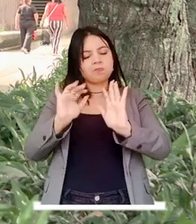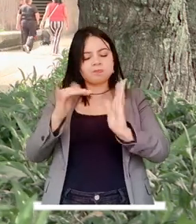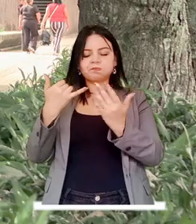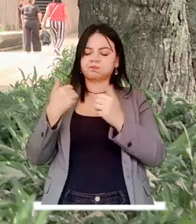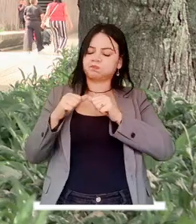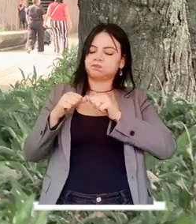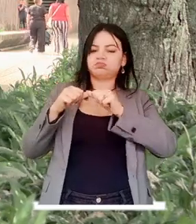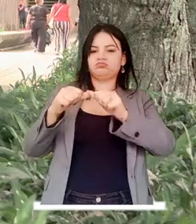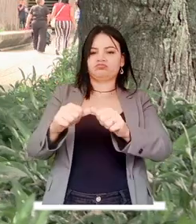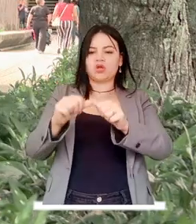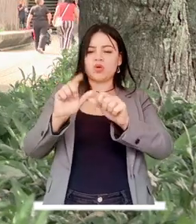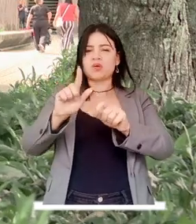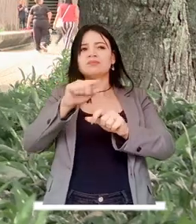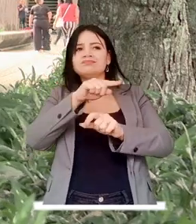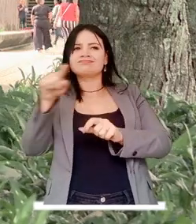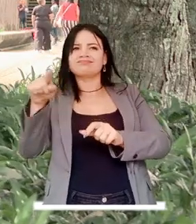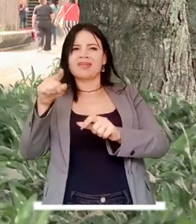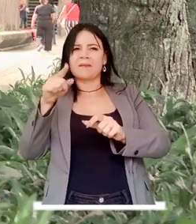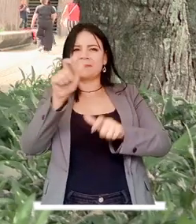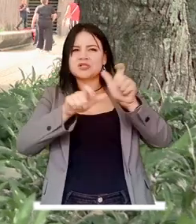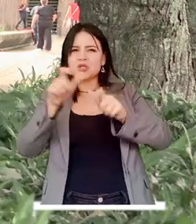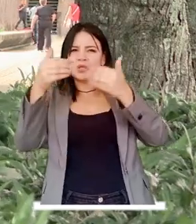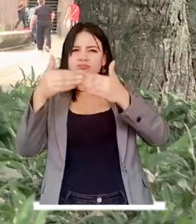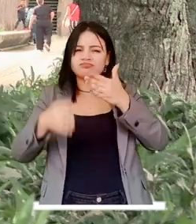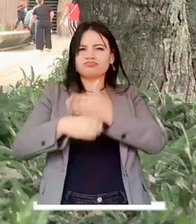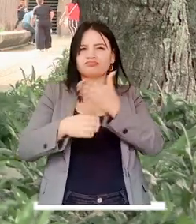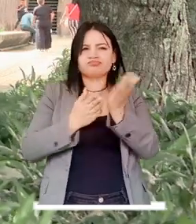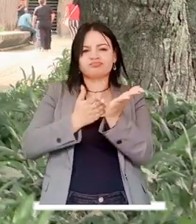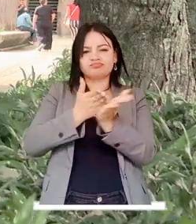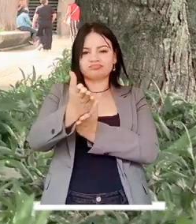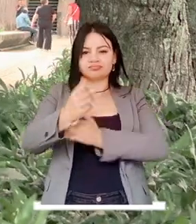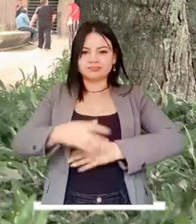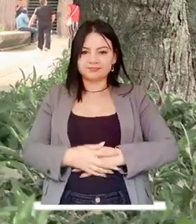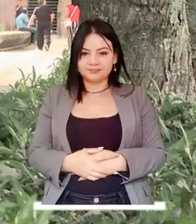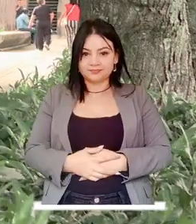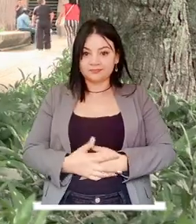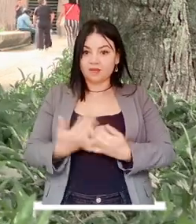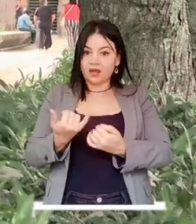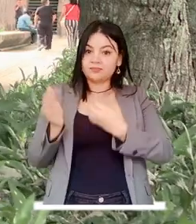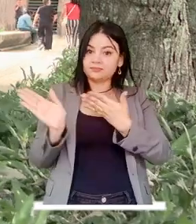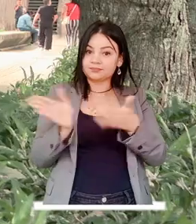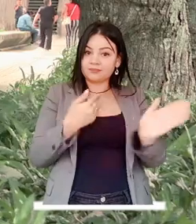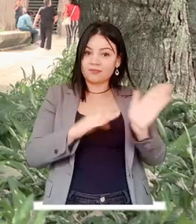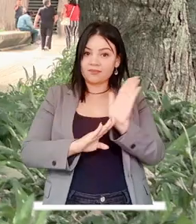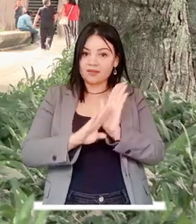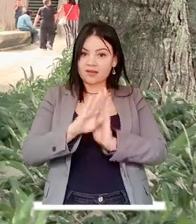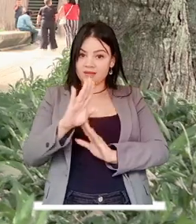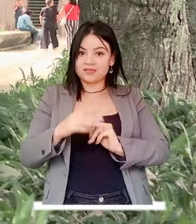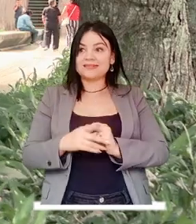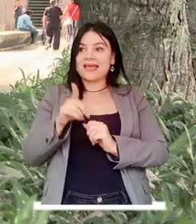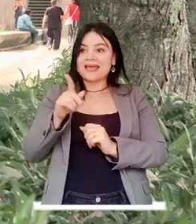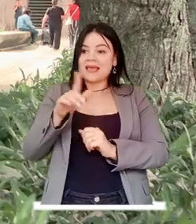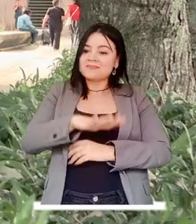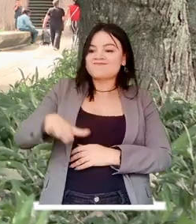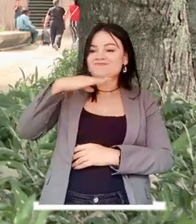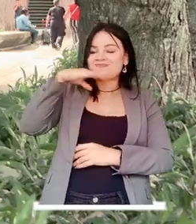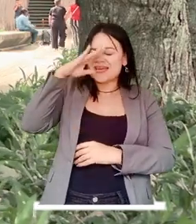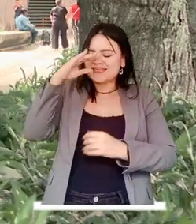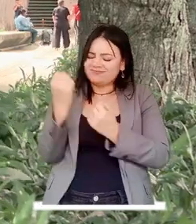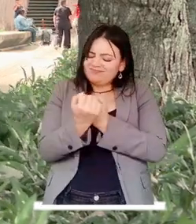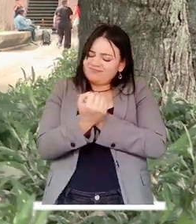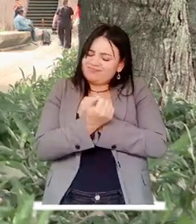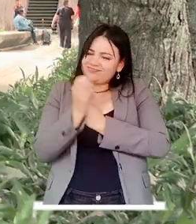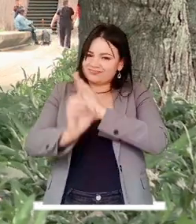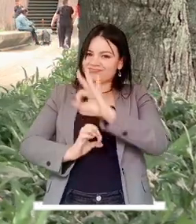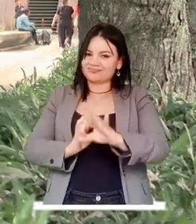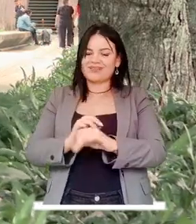lograr y garantizar la continuidad del programa. En el plan de desarrollo Medellín te quiere, logramos que el